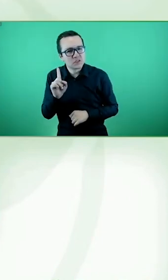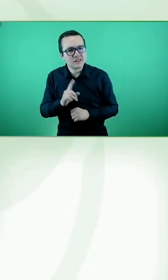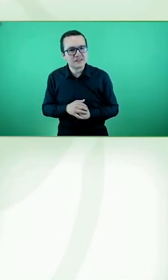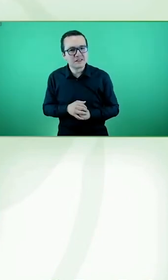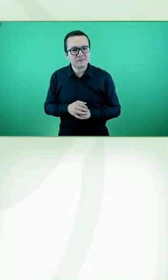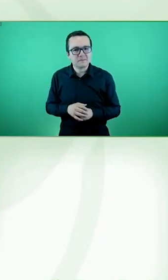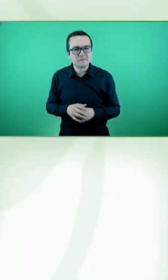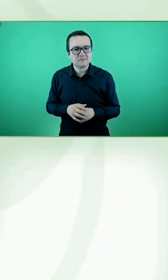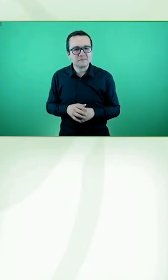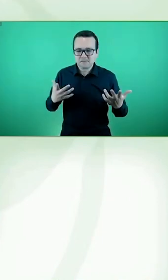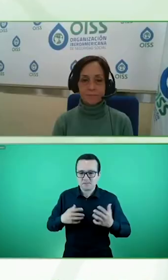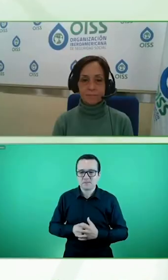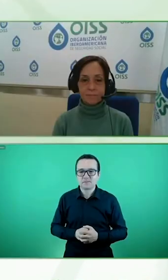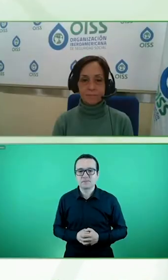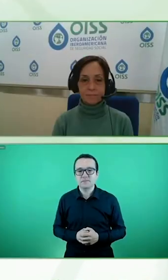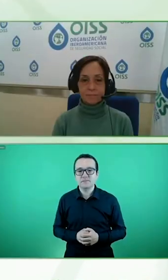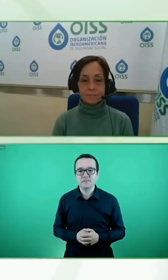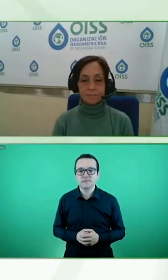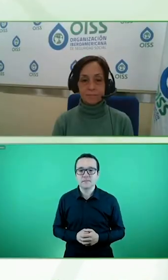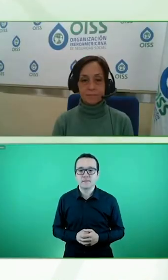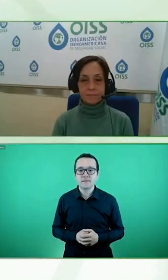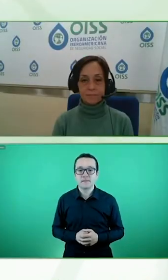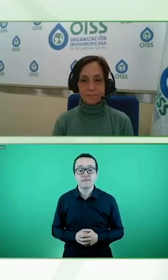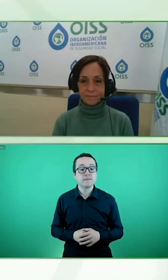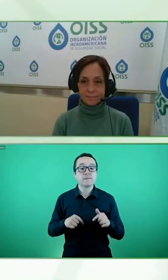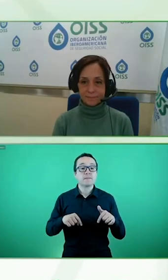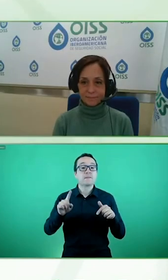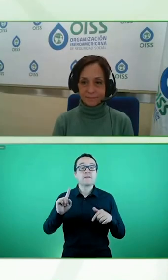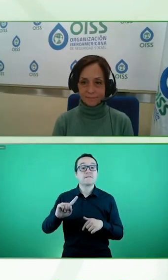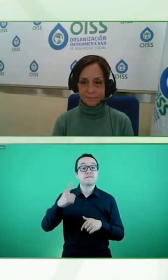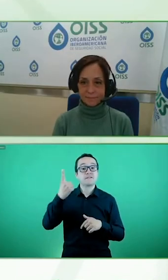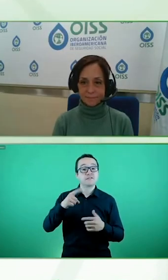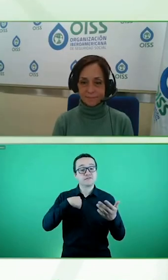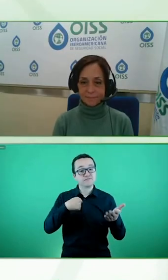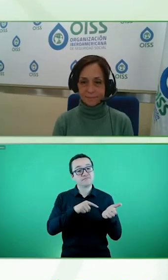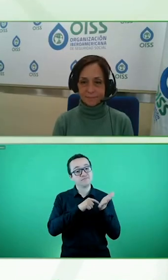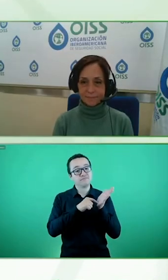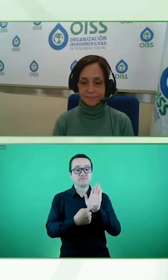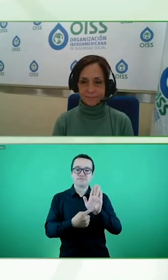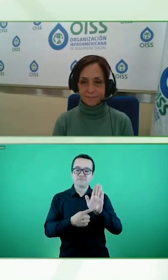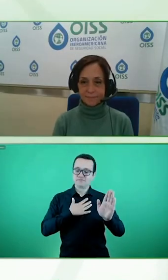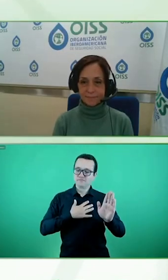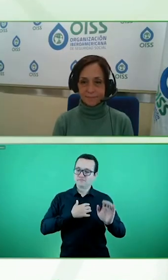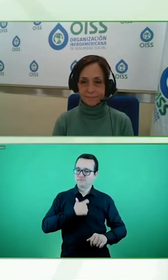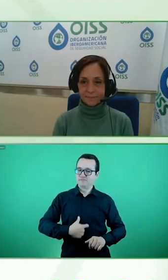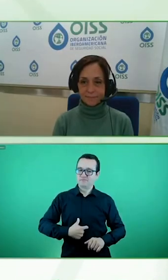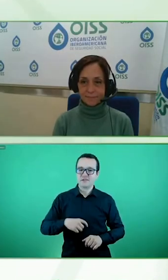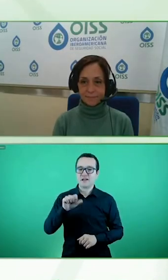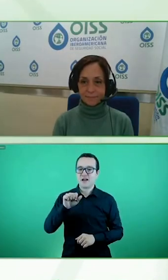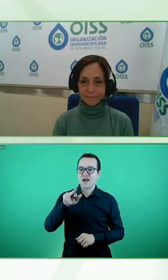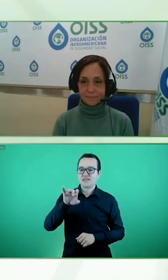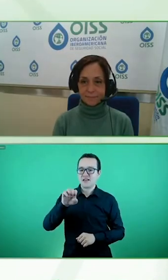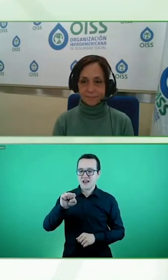Básicamente, bueno, primero voy a aprovechar de presentarme. Mi nombre es Andrés Beroggi, yo trabajo en la Fundación Descúbreme.